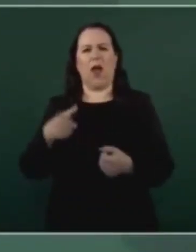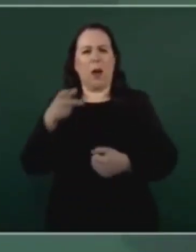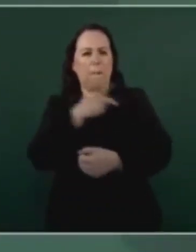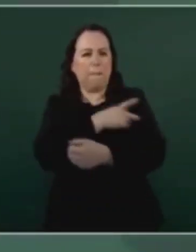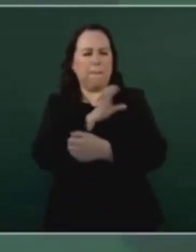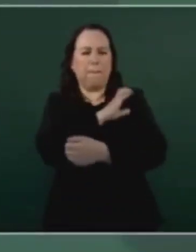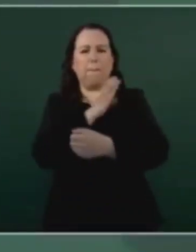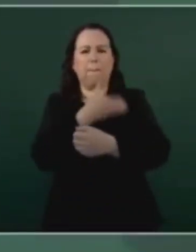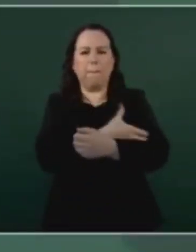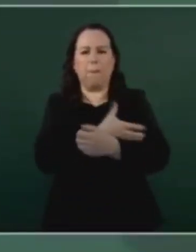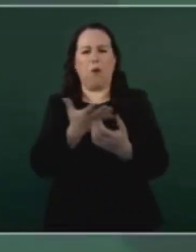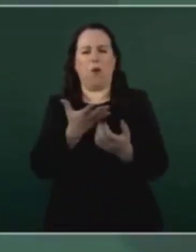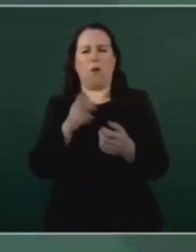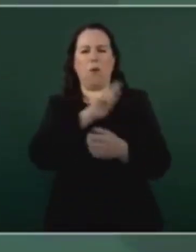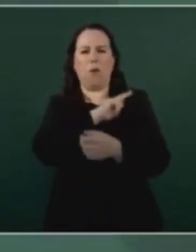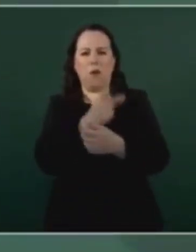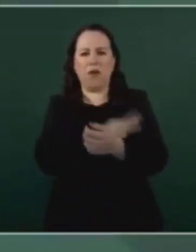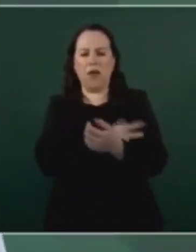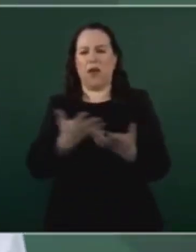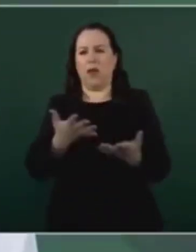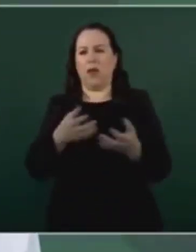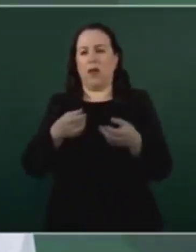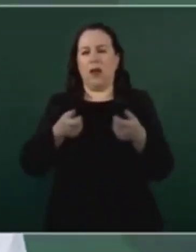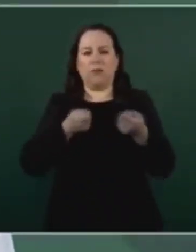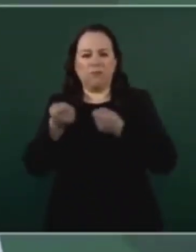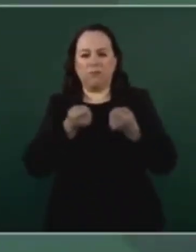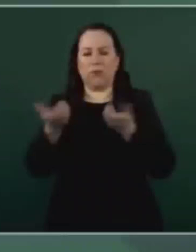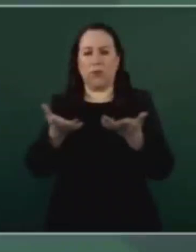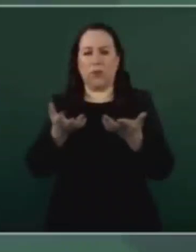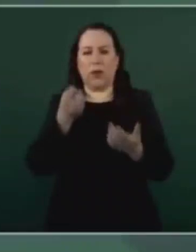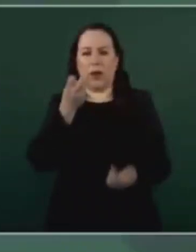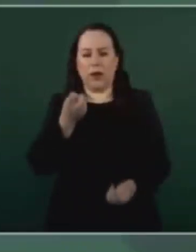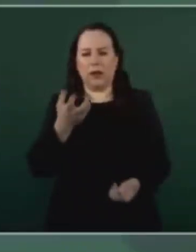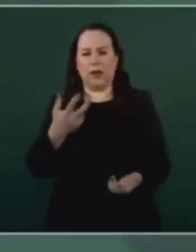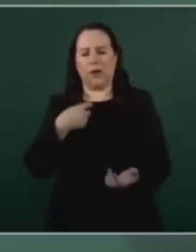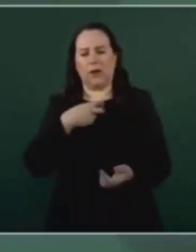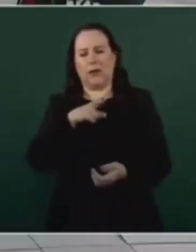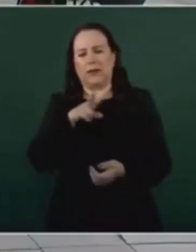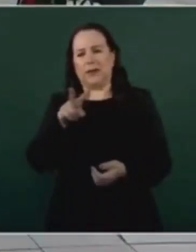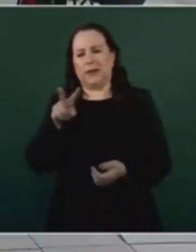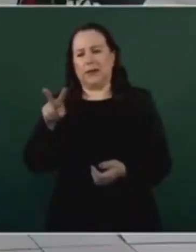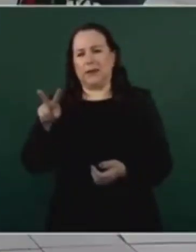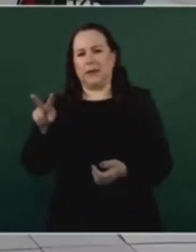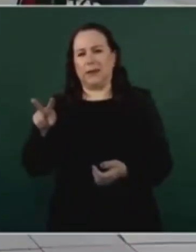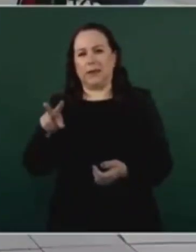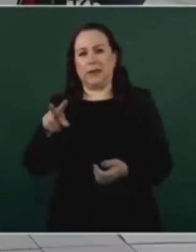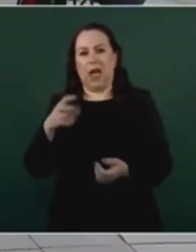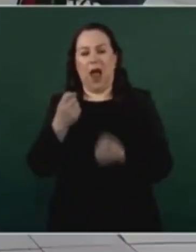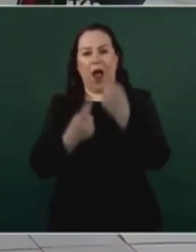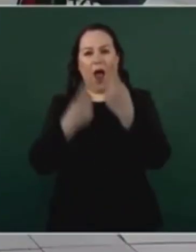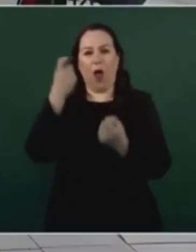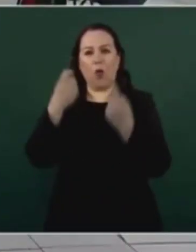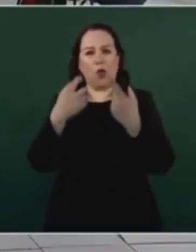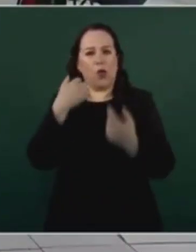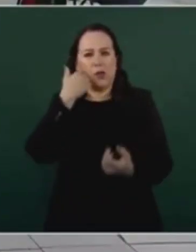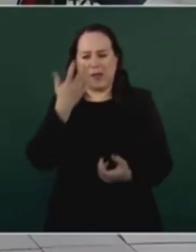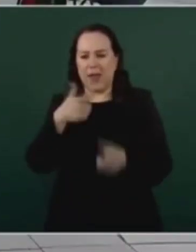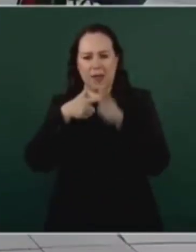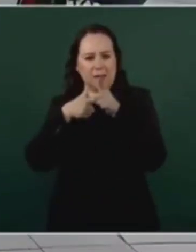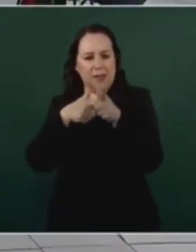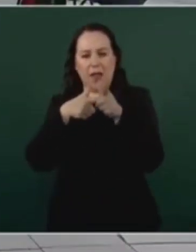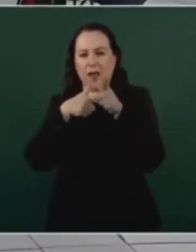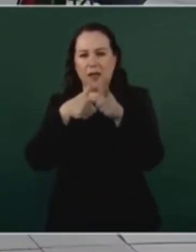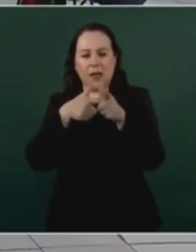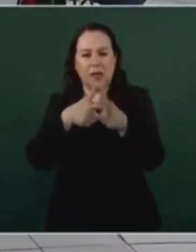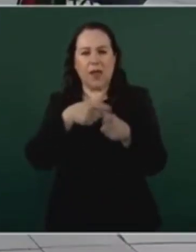hay sus claras excepciones y cuando hablo de cada una de estas me refiero exclusivamente a quienes se aferran a sus privilegios y que por años han puesto